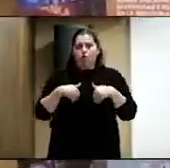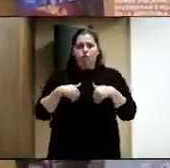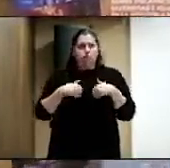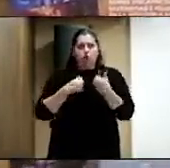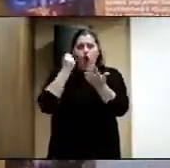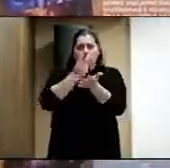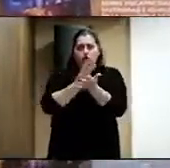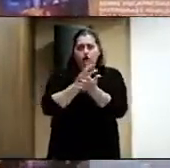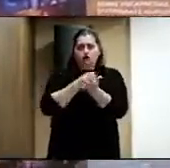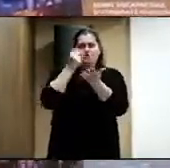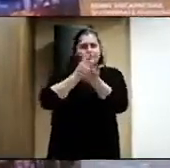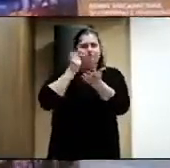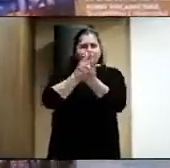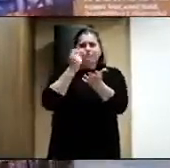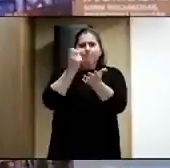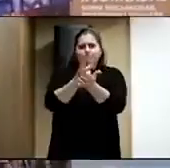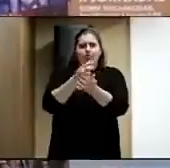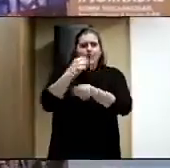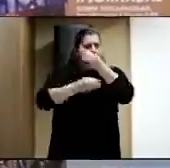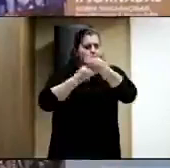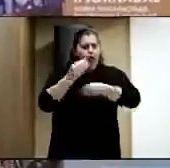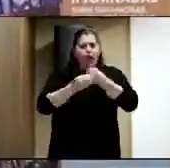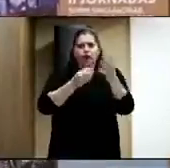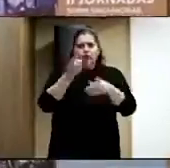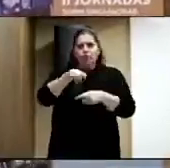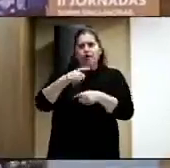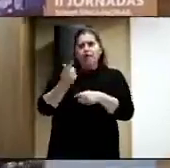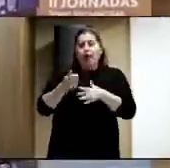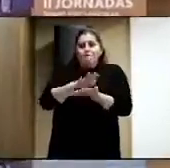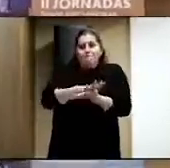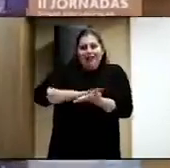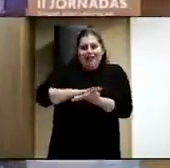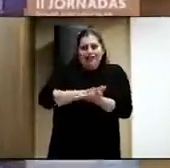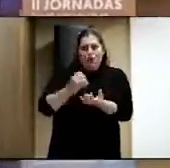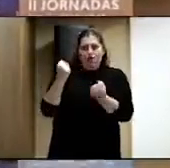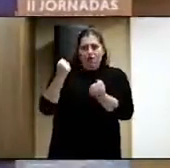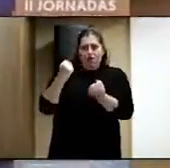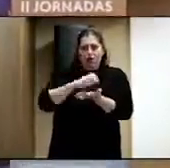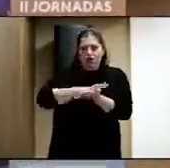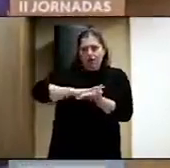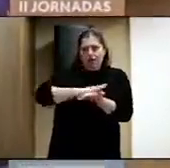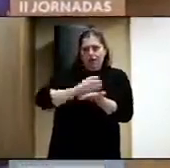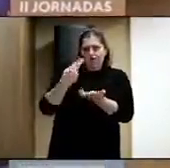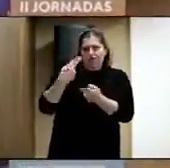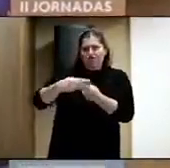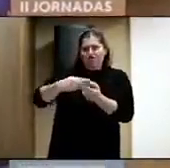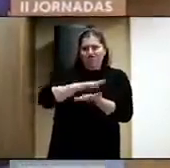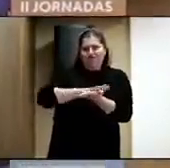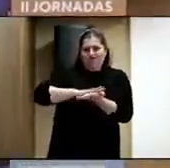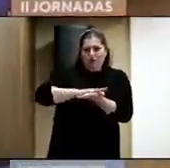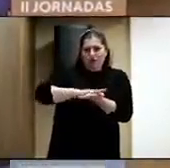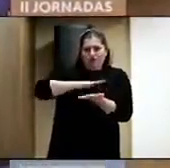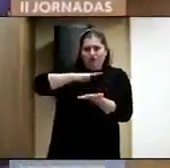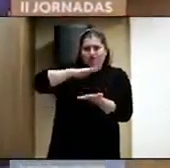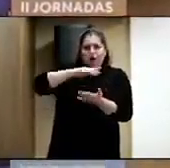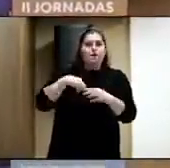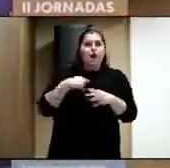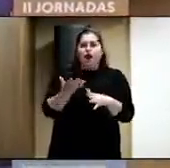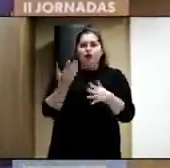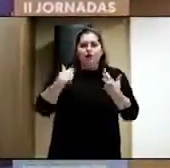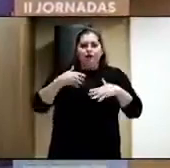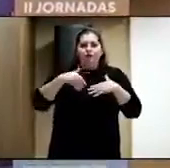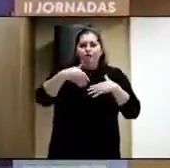cuantas más veces mejor y que, bueno, pues, que se vayan sentando las bases sólidas y firmes para que llegue un momento en que no haya que